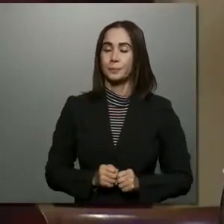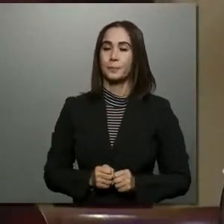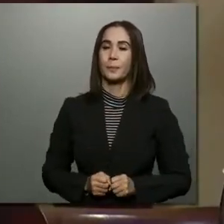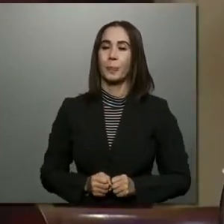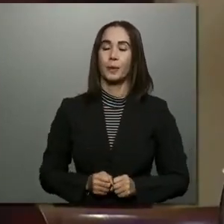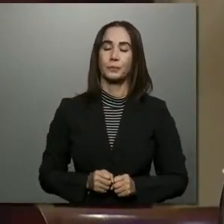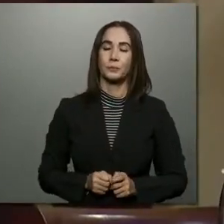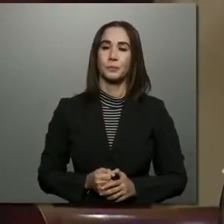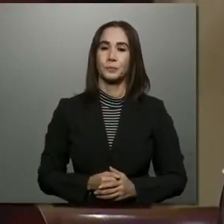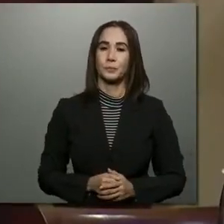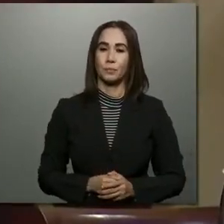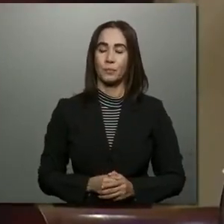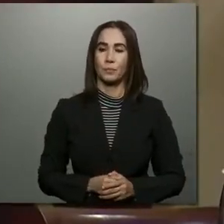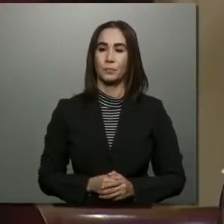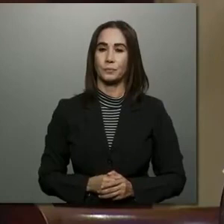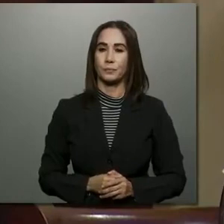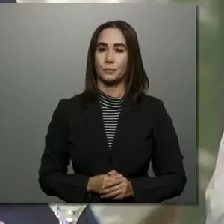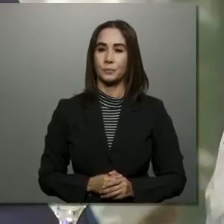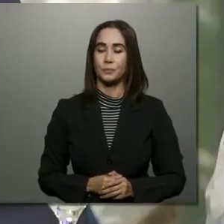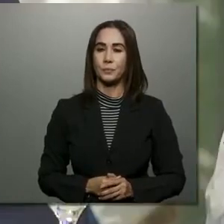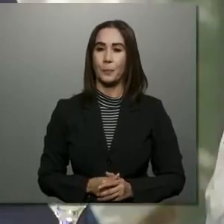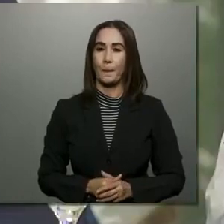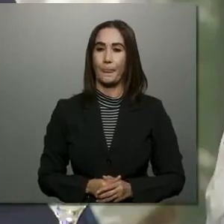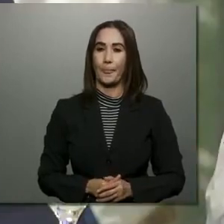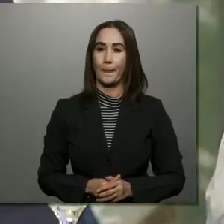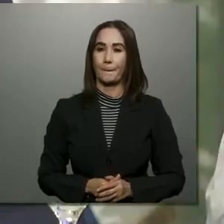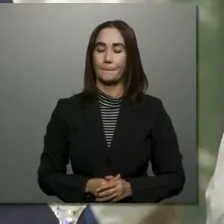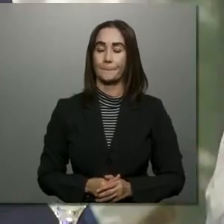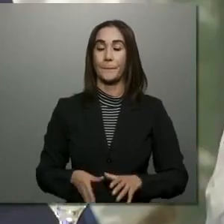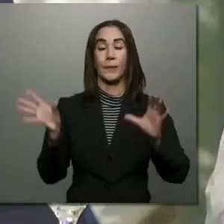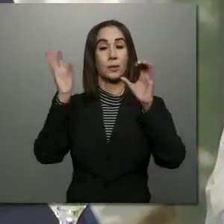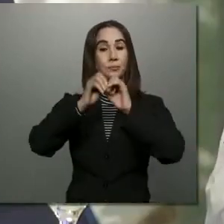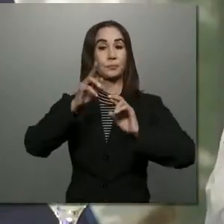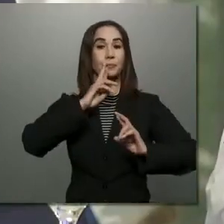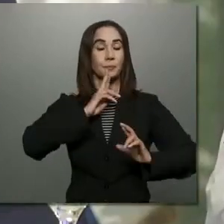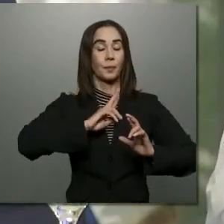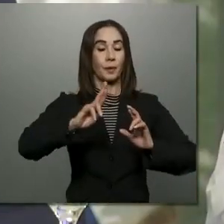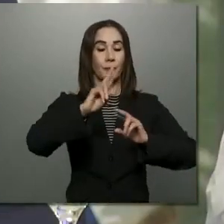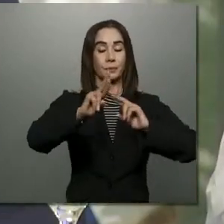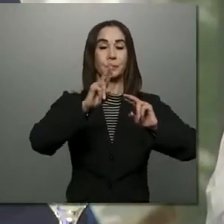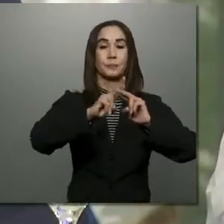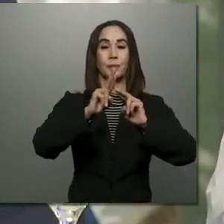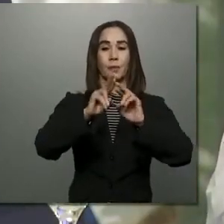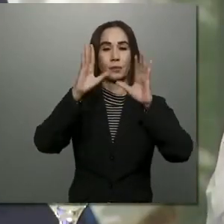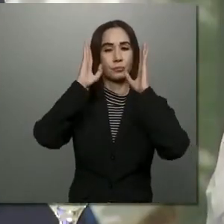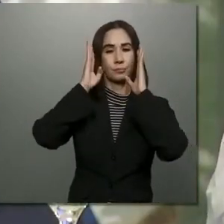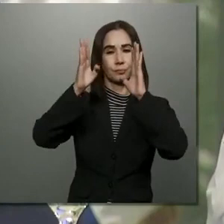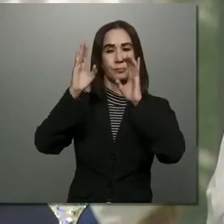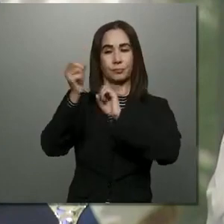Dentro de las recomendaciones normativas, se concentraron los esfuerzos